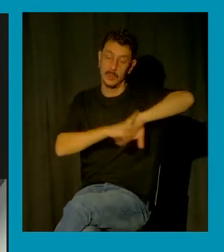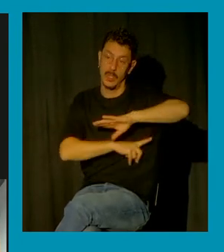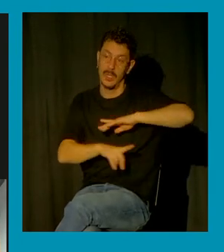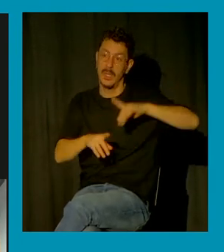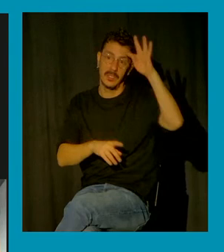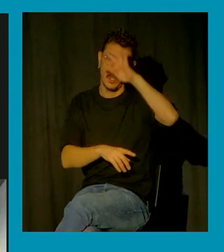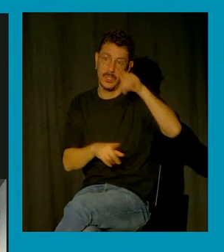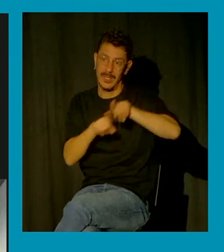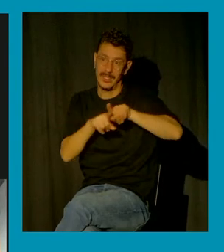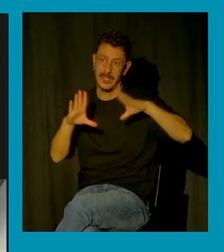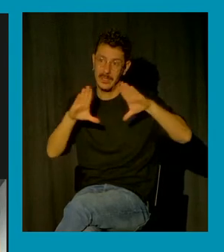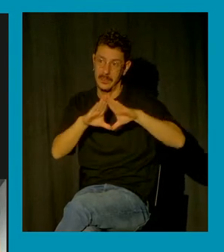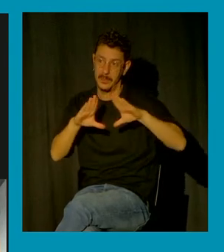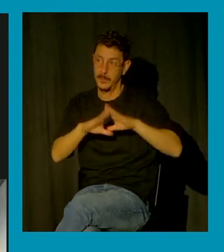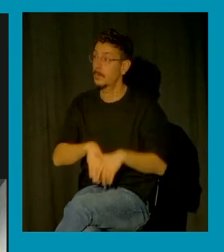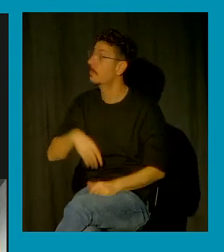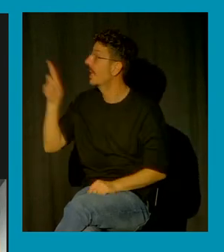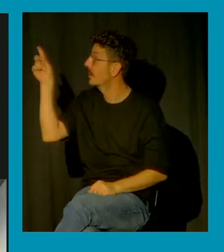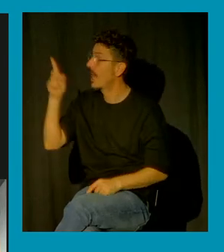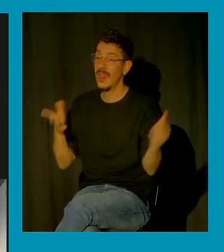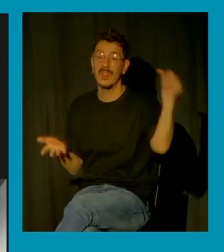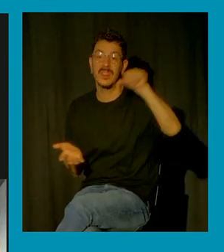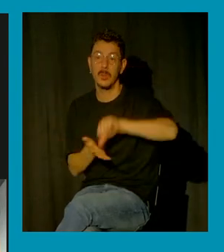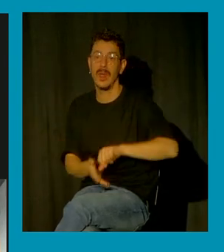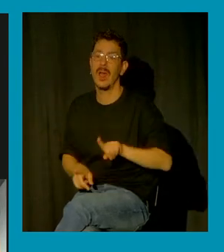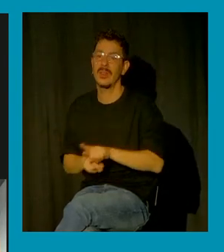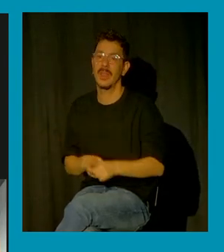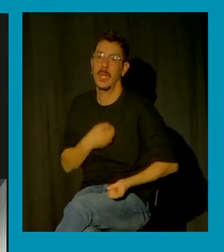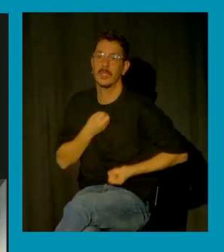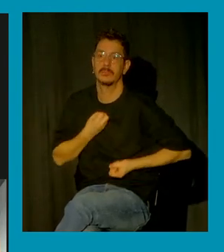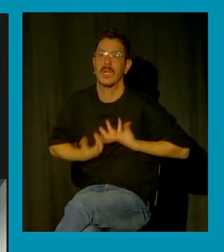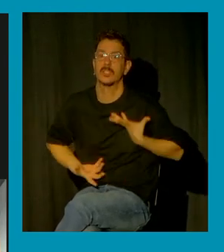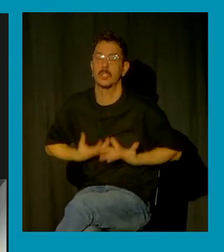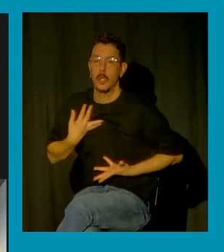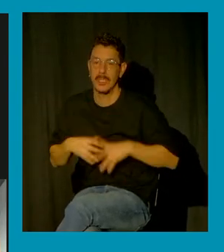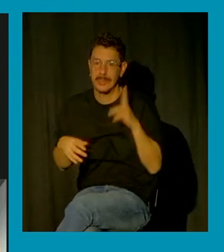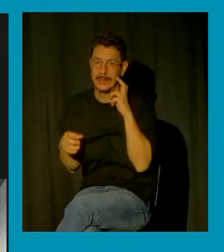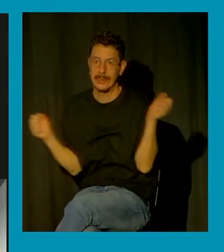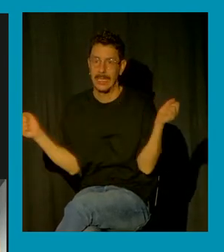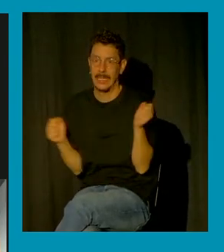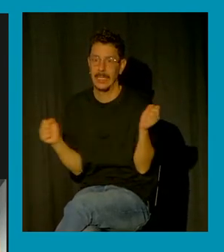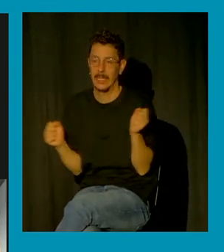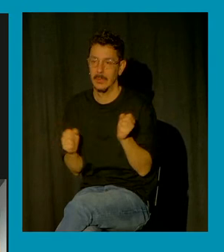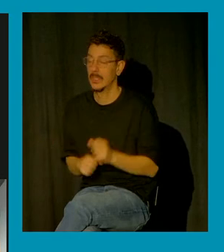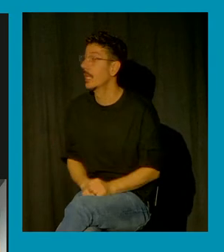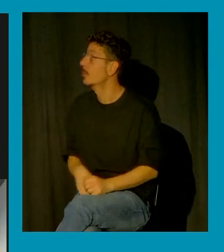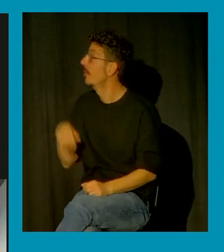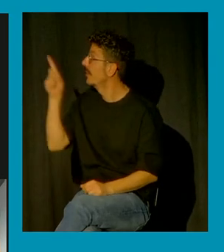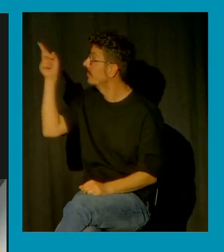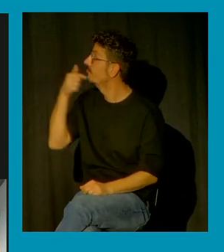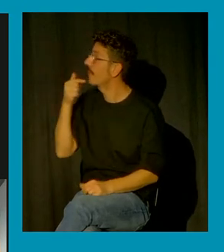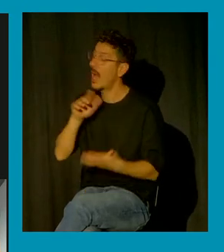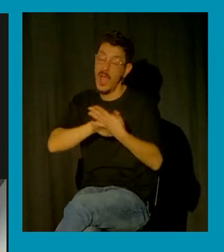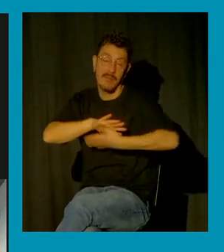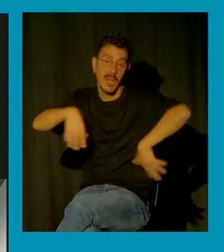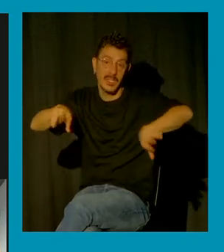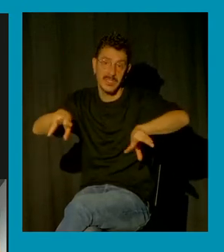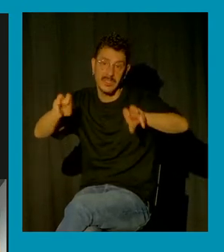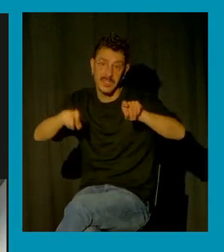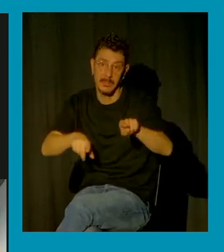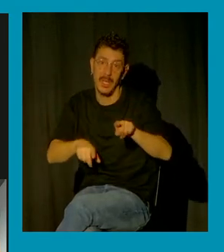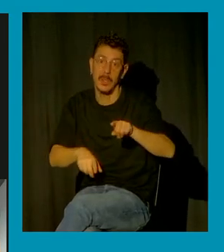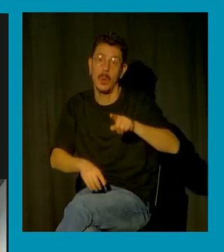un libro que se llama La ciudad de las pasiones terribles y en él habla de los asesinatos cometidos por Jack el Destripador en